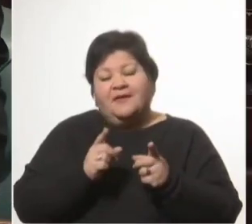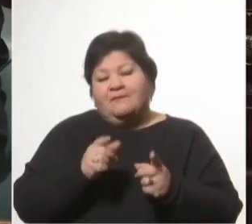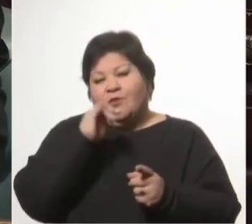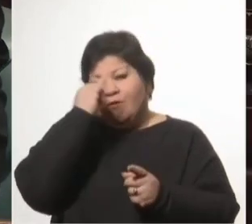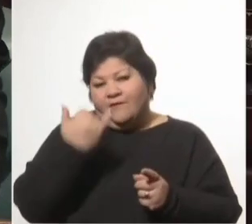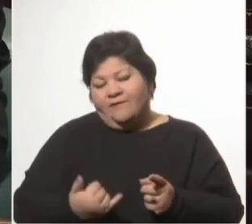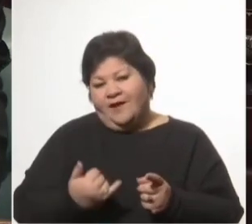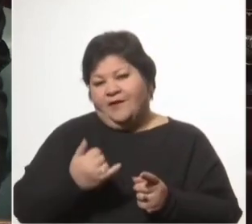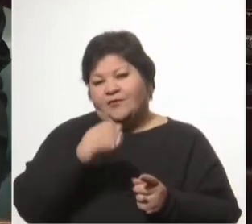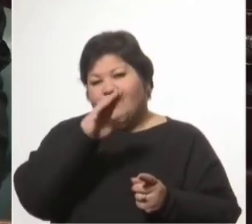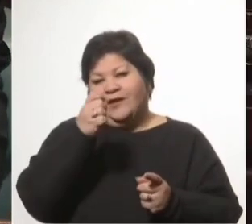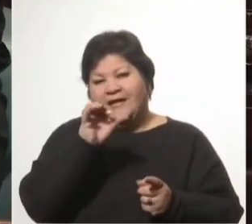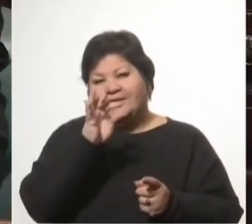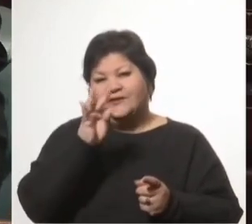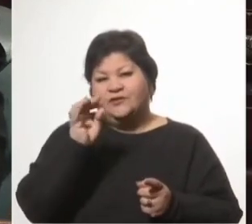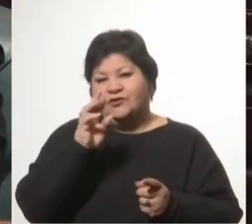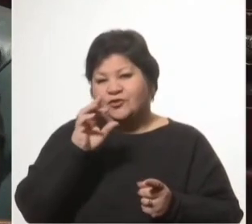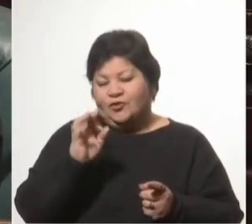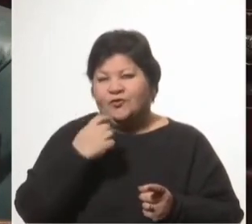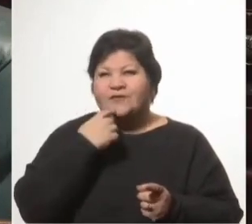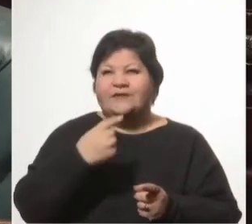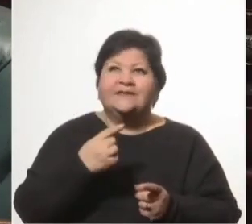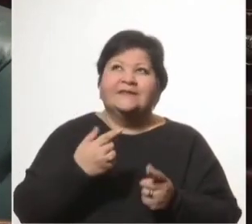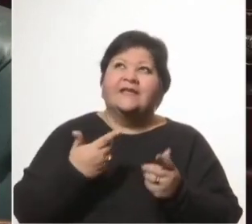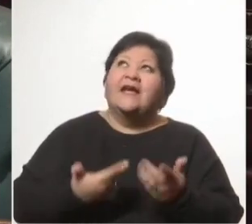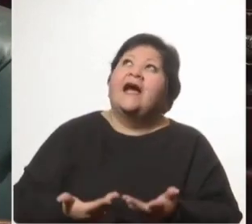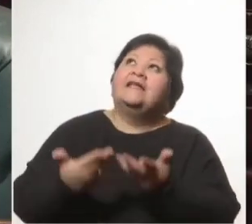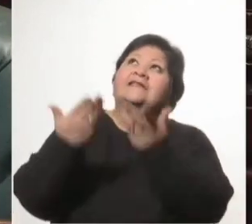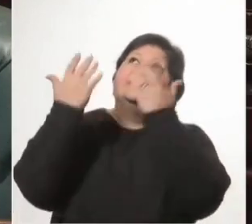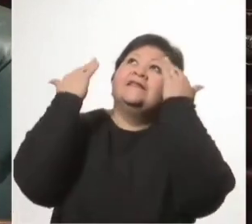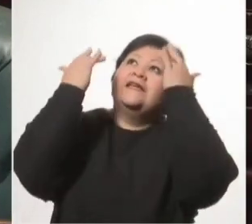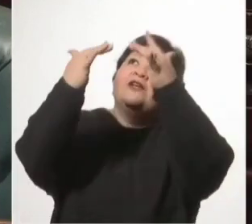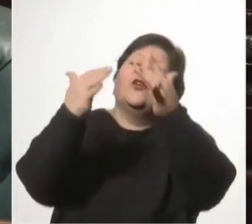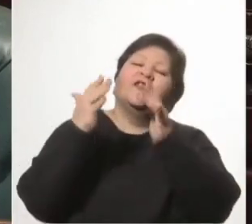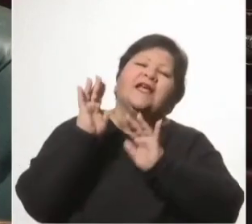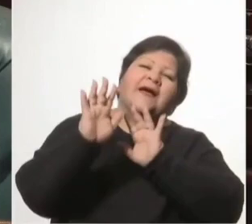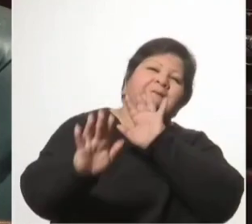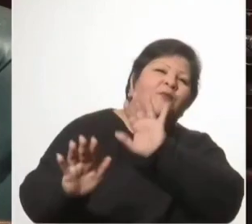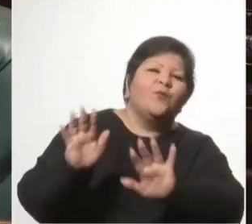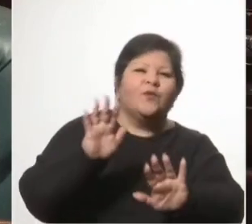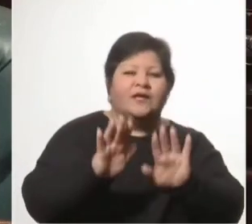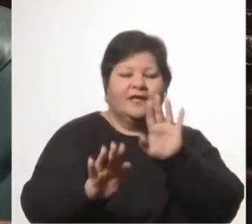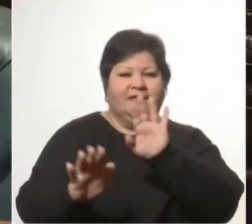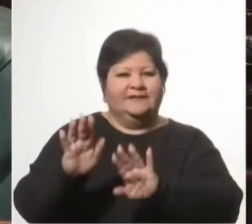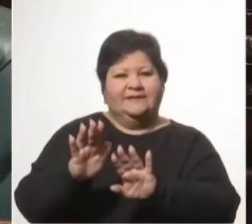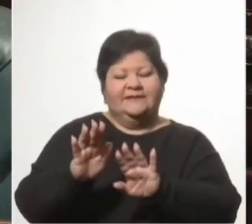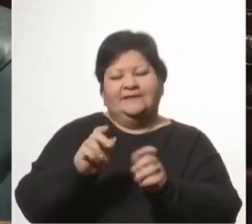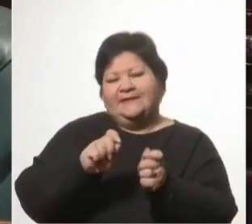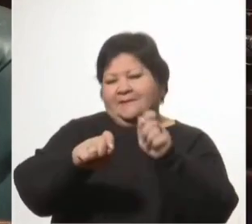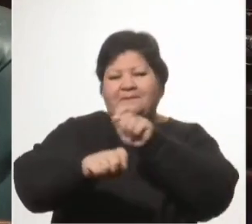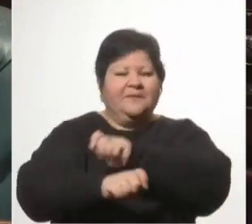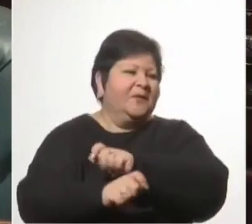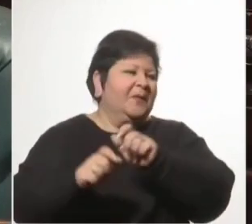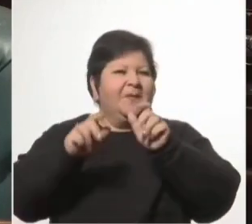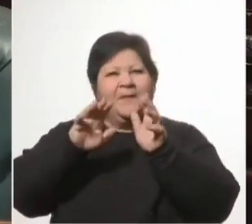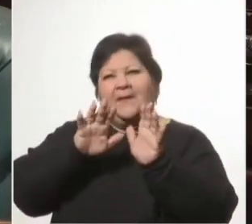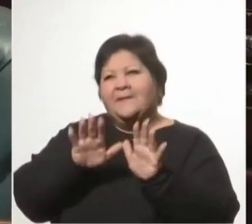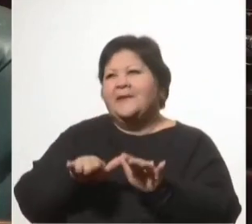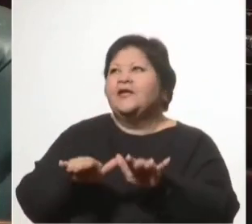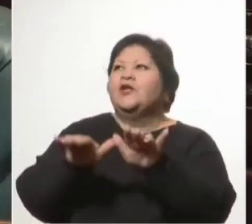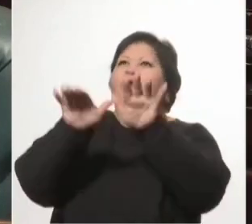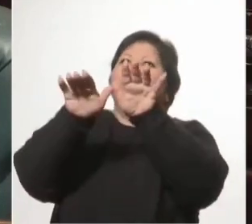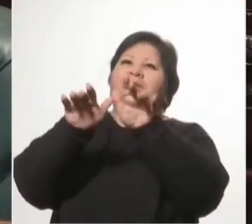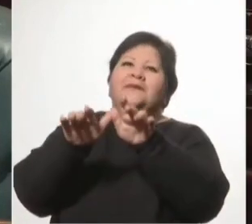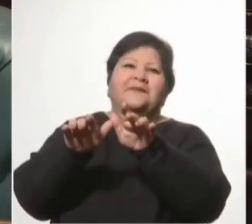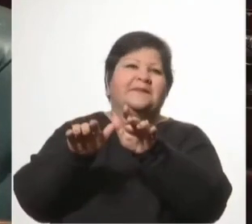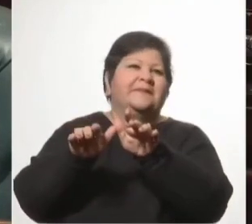despidió, al cielo de las murgas. Se transformó en paloma para quedarse siempre, en todos los aplausos